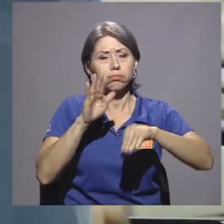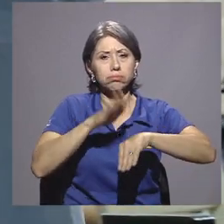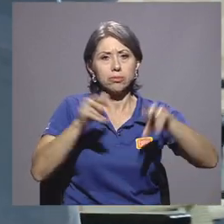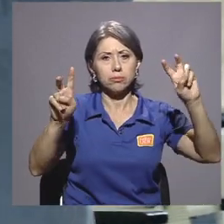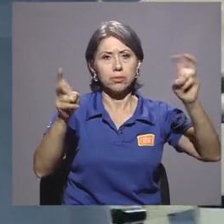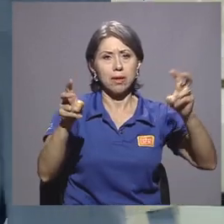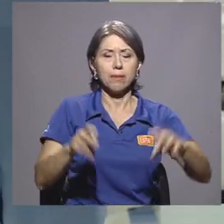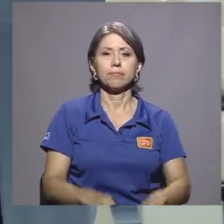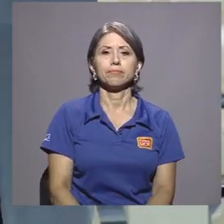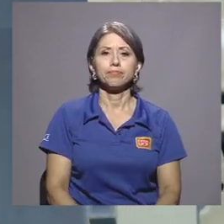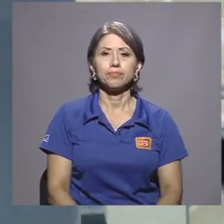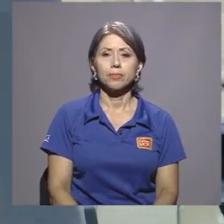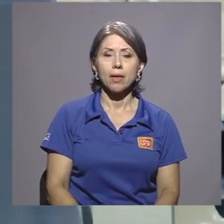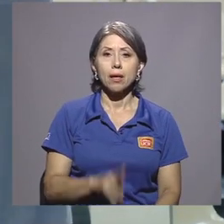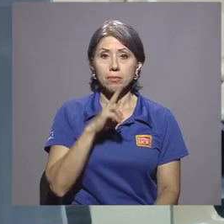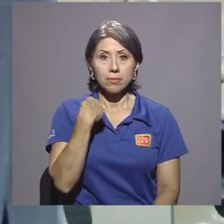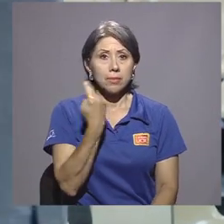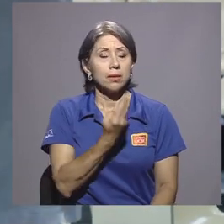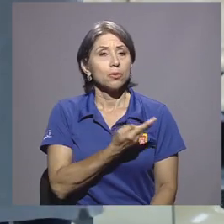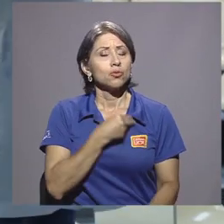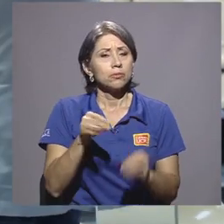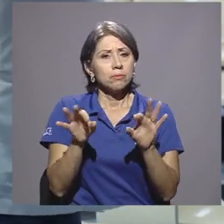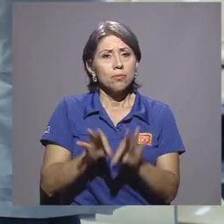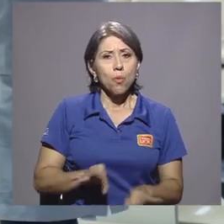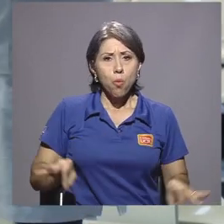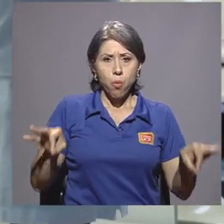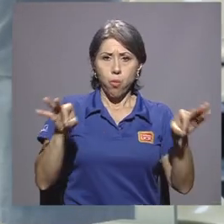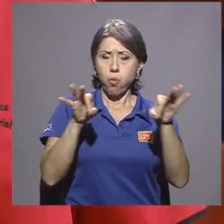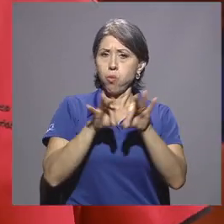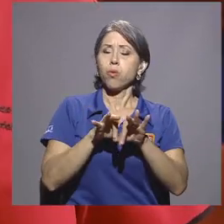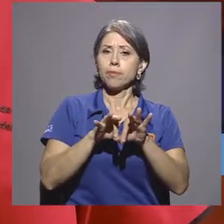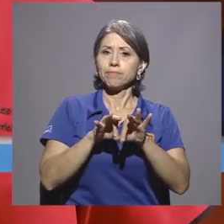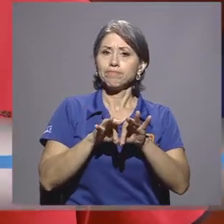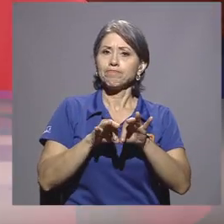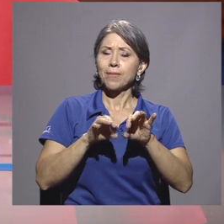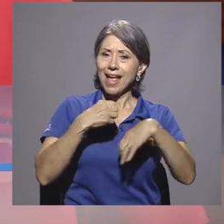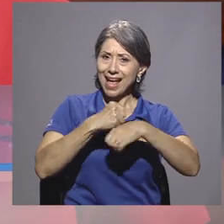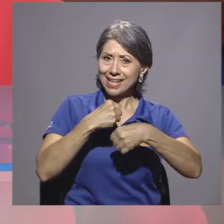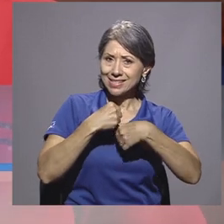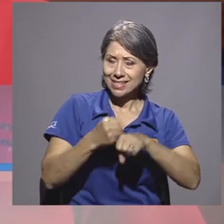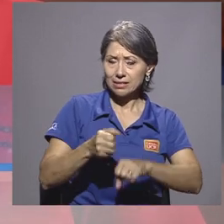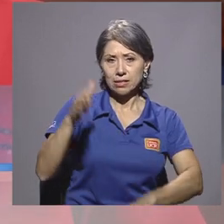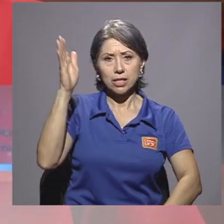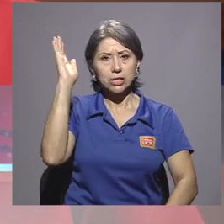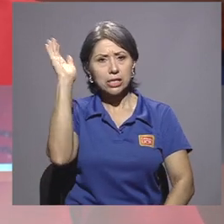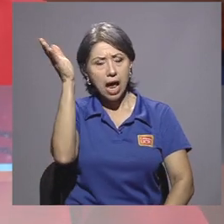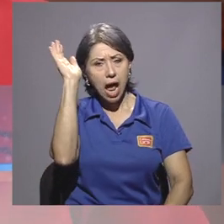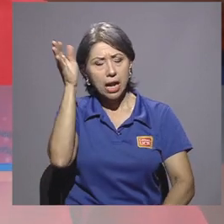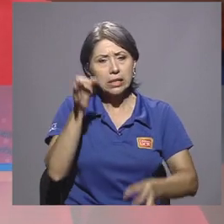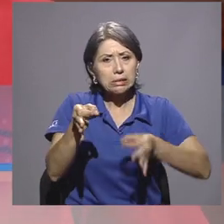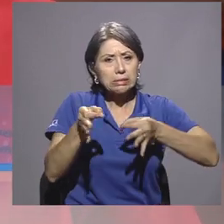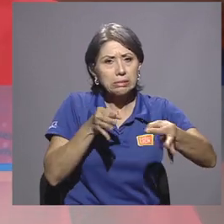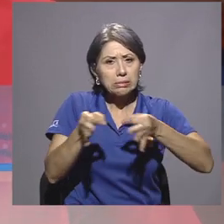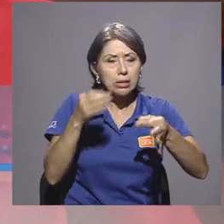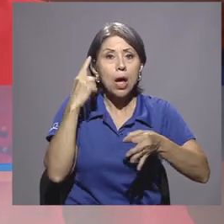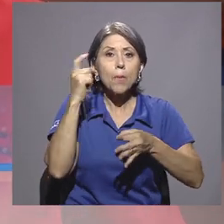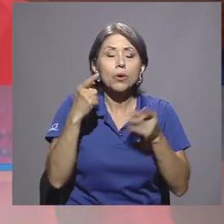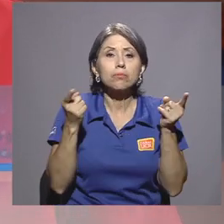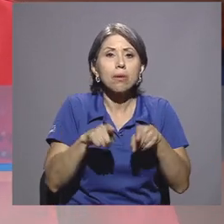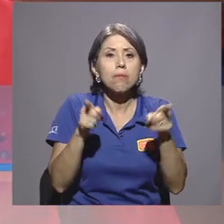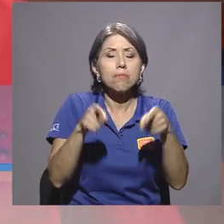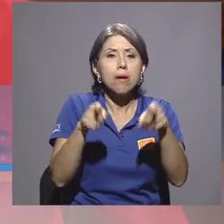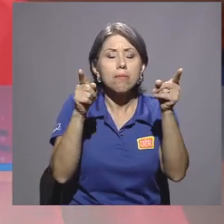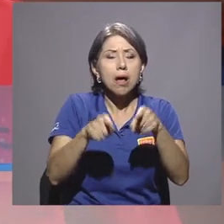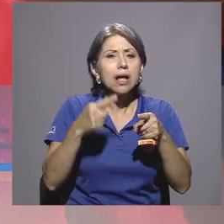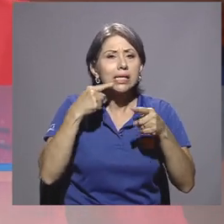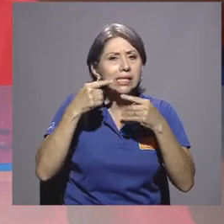tema. Para nosotros fue sumamente importante el poder realizar este tipo de charlas debido al aumento de lesiones